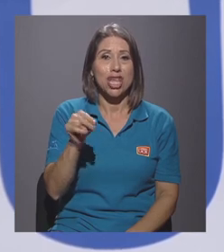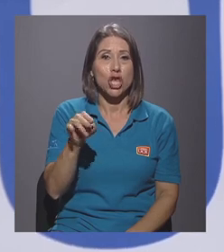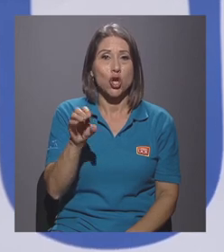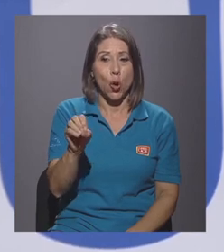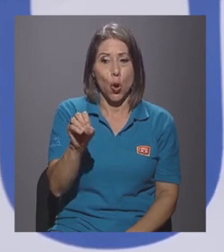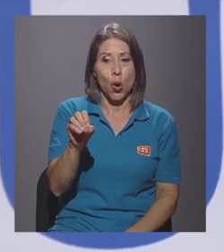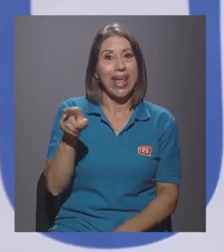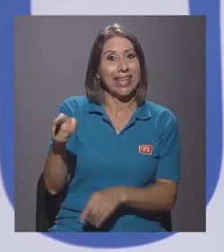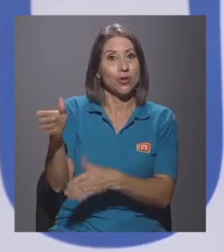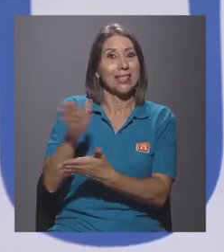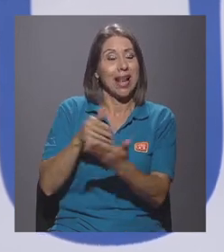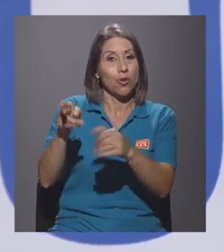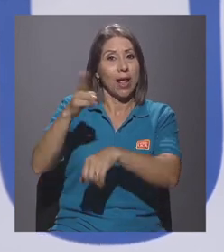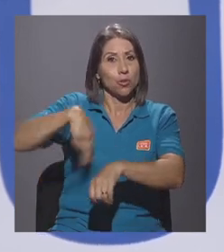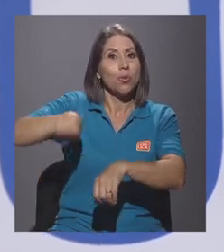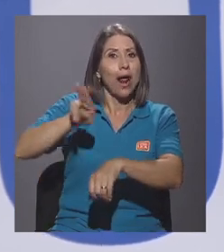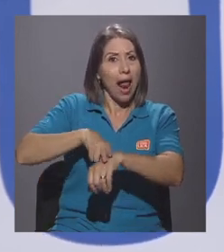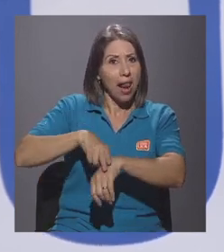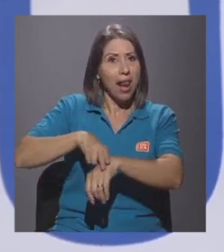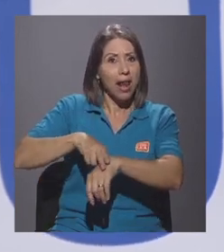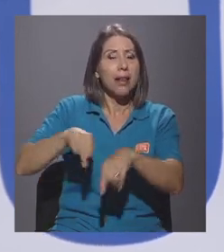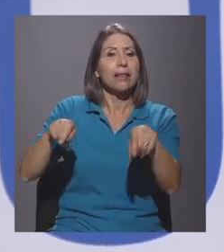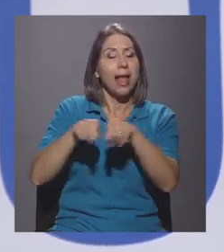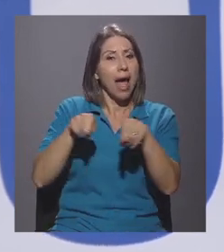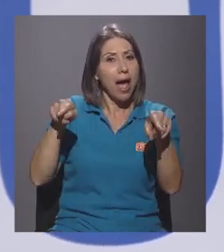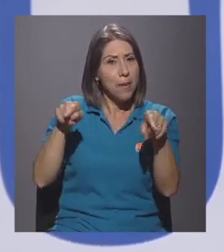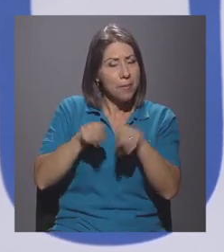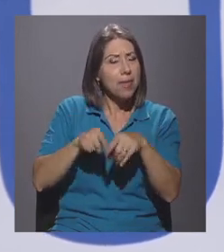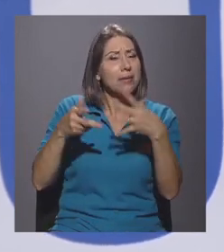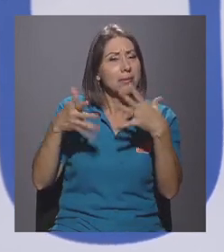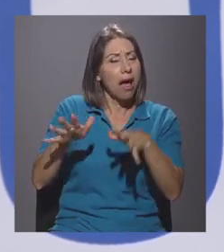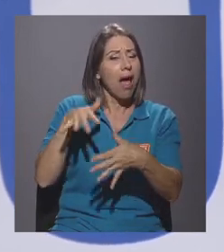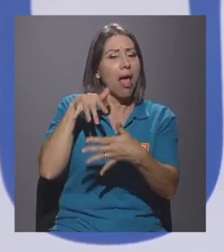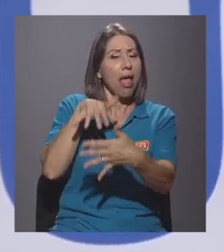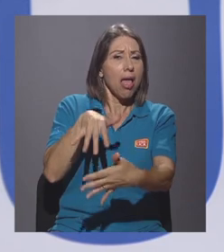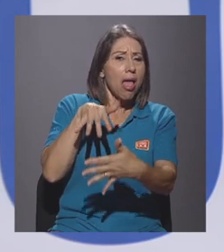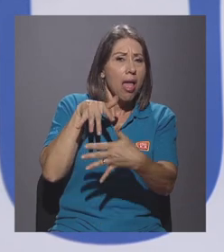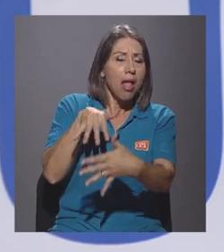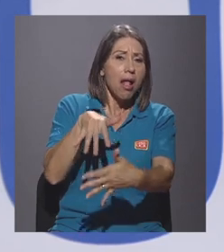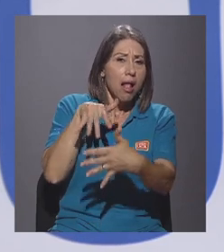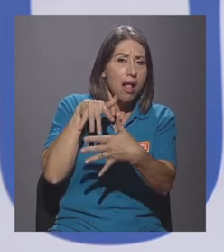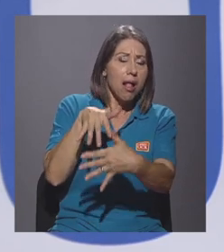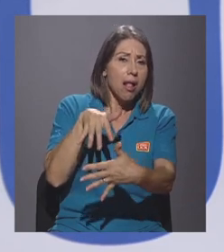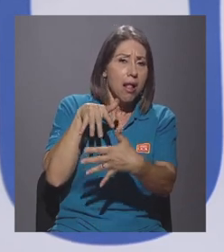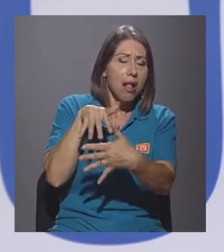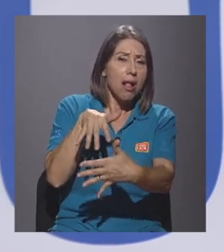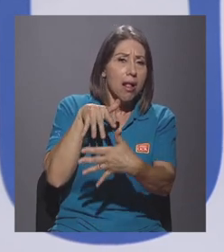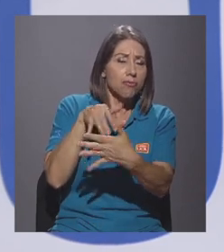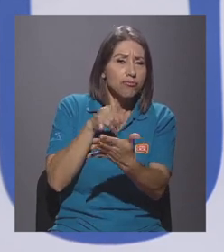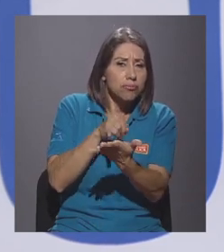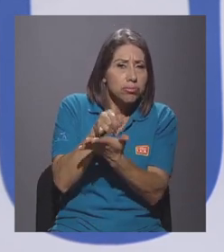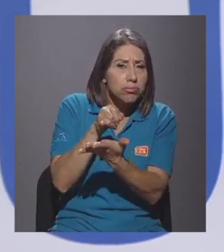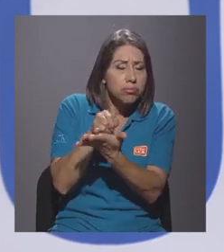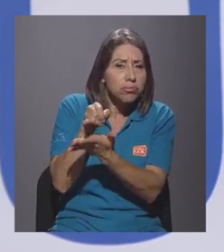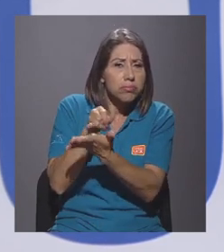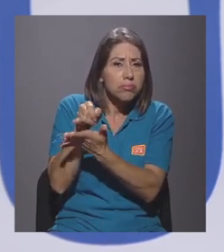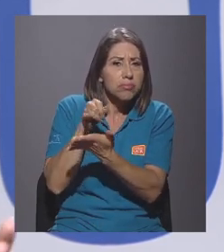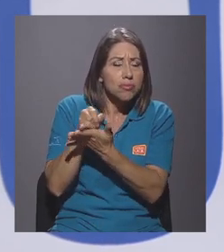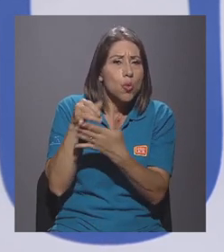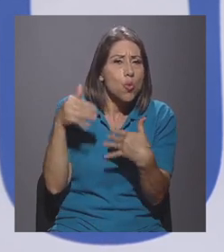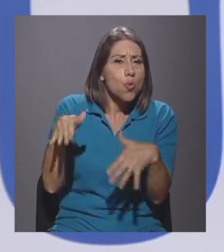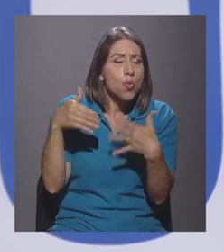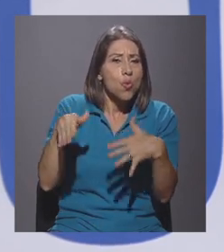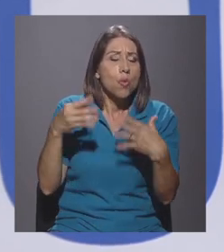fenómeno natural, también lo hemos estudiado con mucho, muy